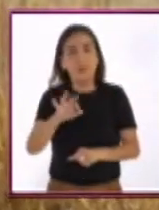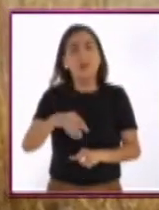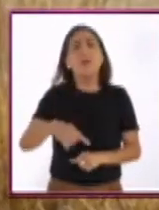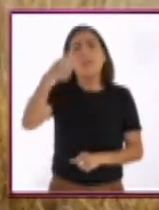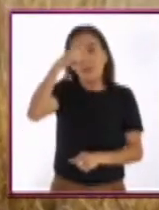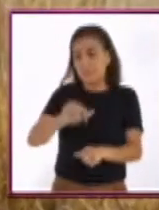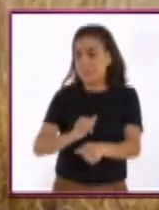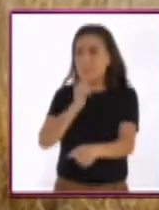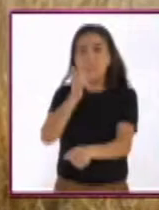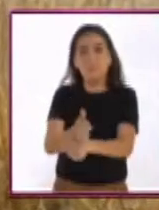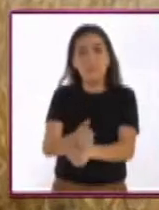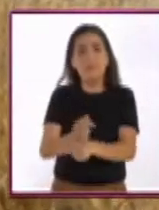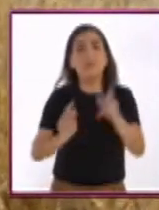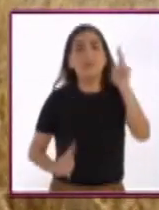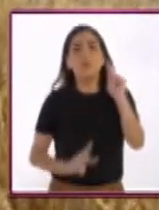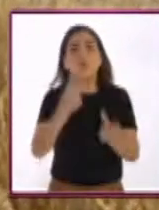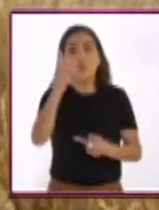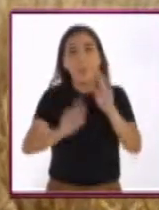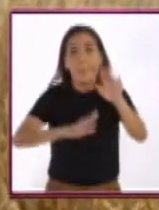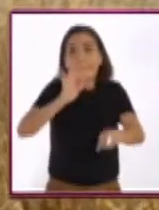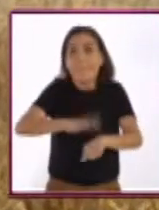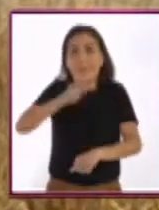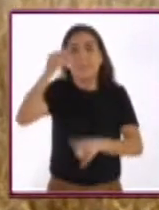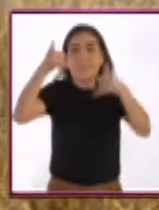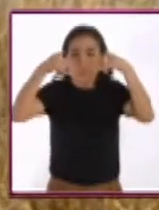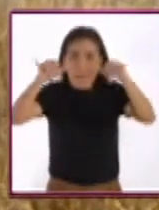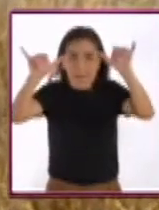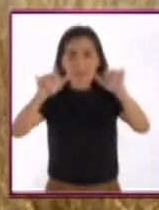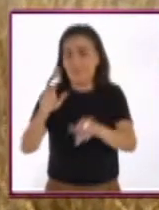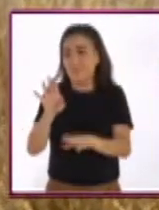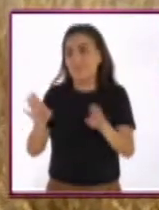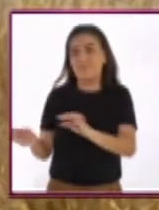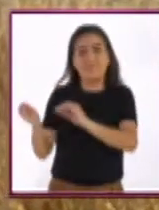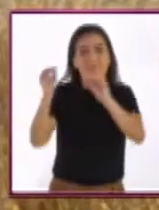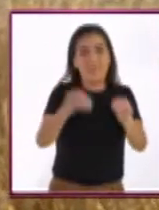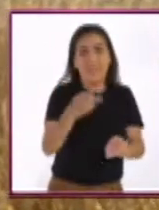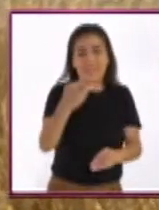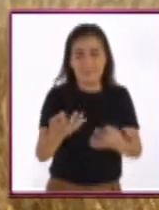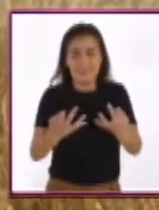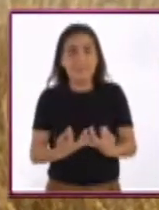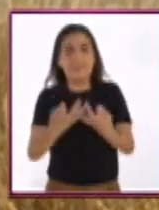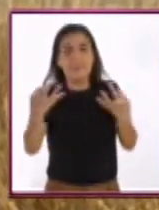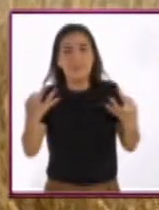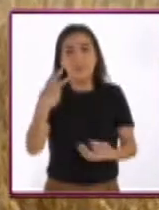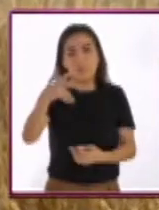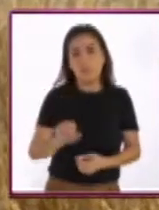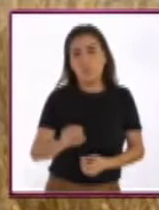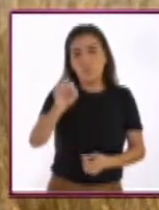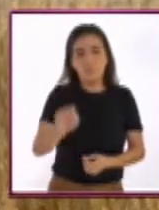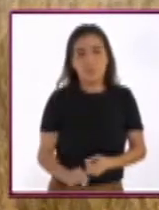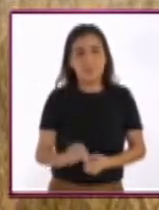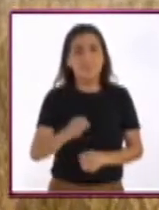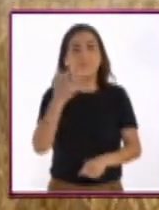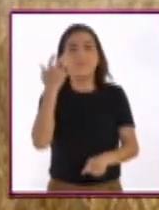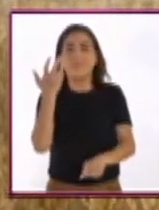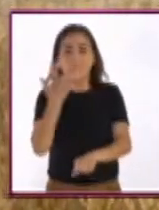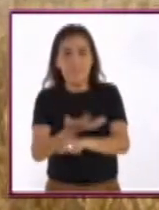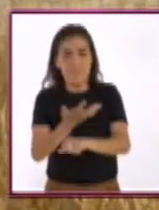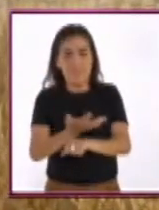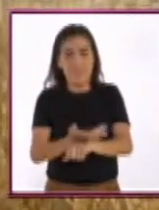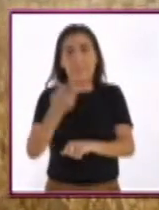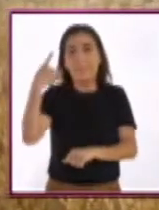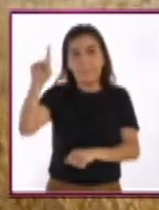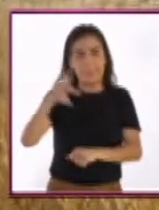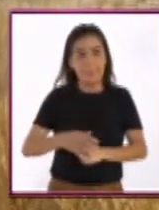40's para incrementar la cantidad de vacas que se podían tener en un terreno en el sudoeste de Estados Unidos. Fue